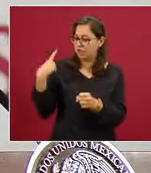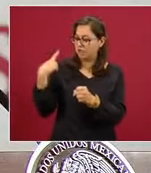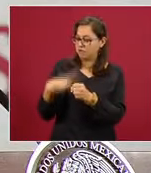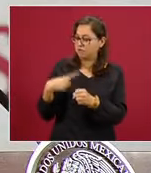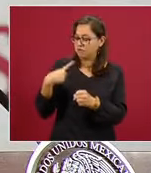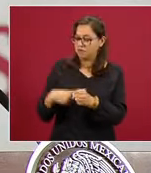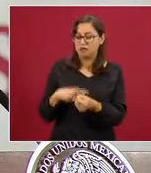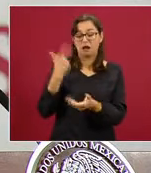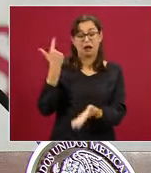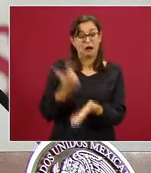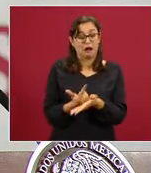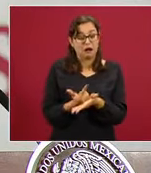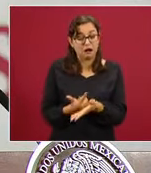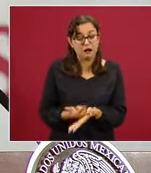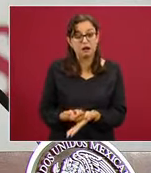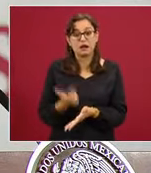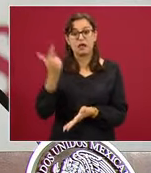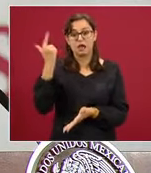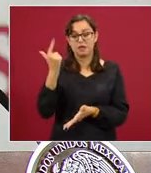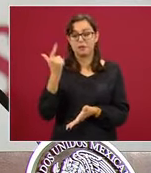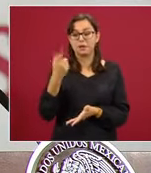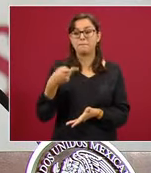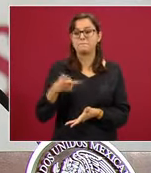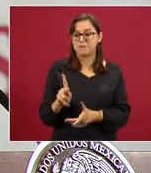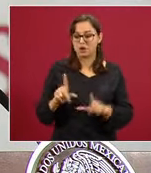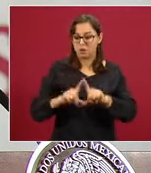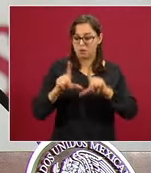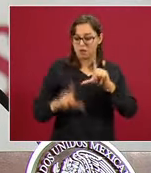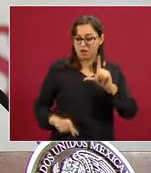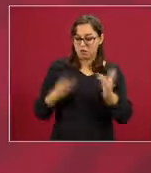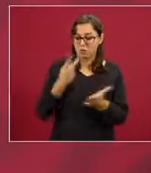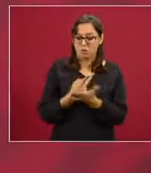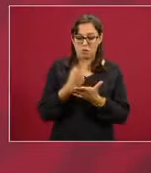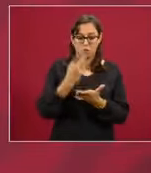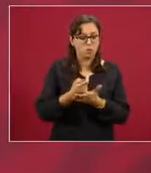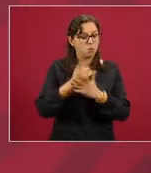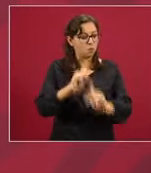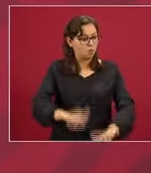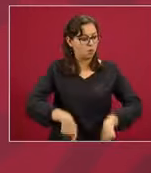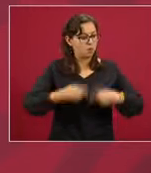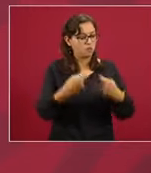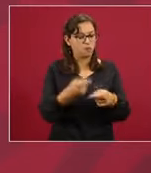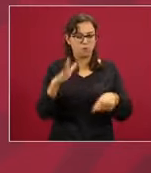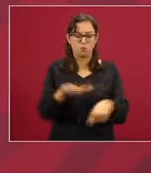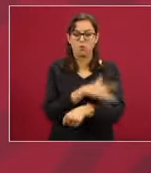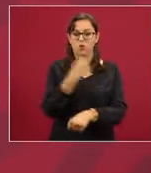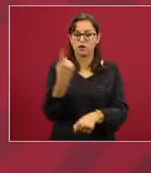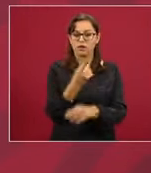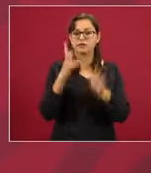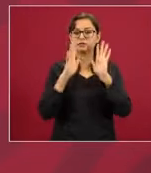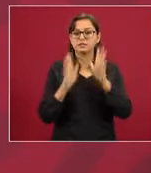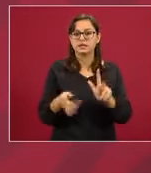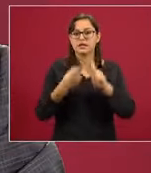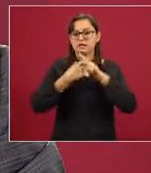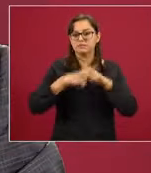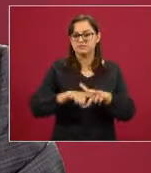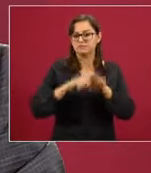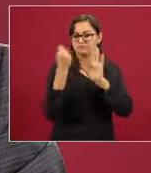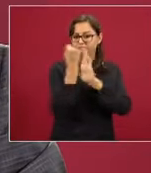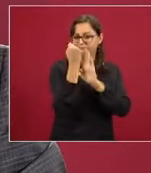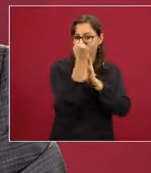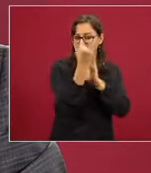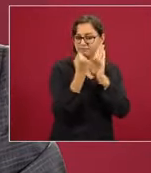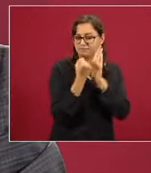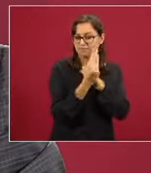en el arranque del etiquetado y sus consecuencias, que no es lo único, pero sí es importante como ejemplo.